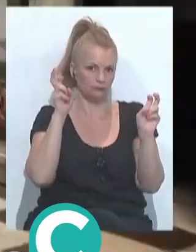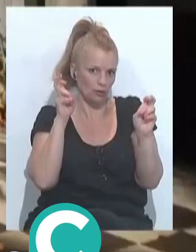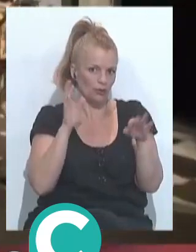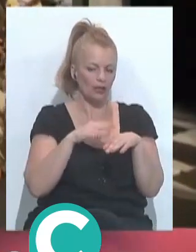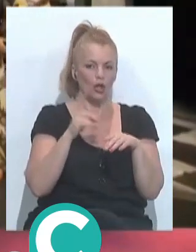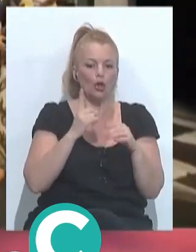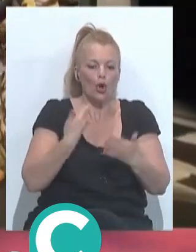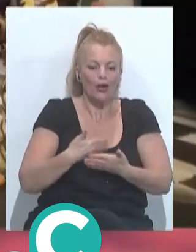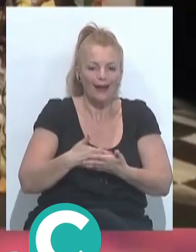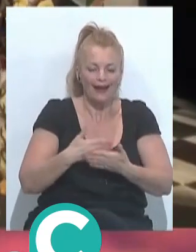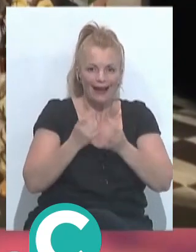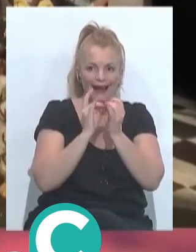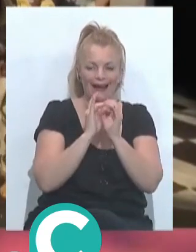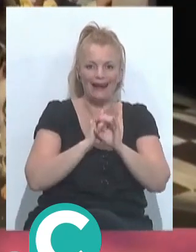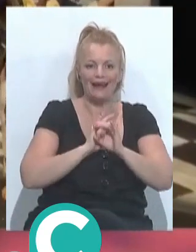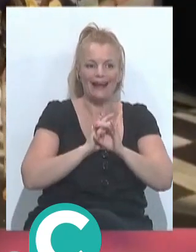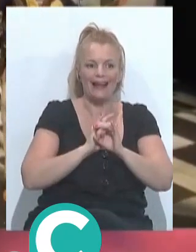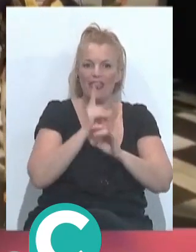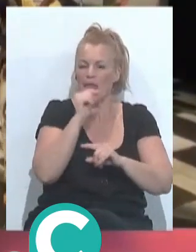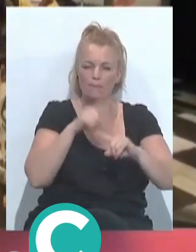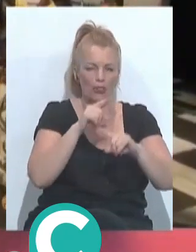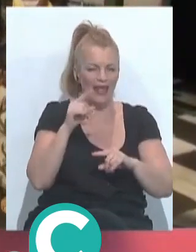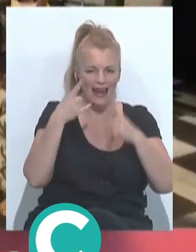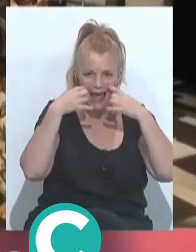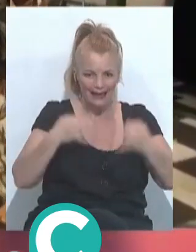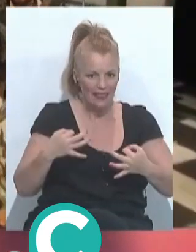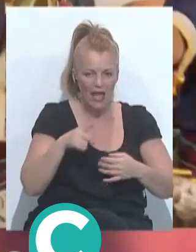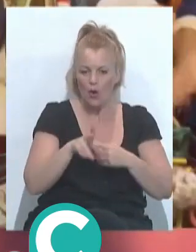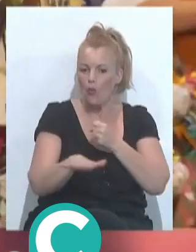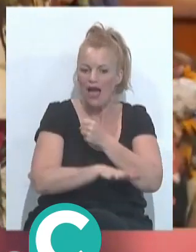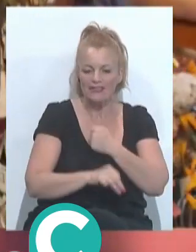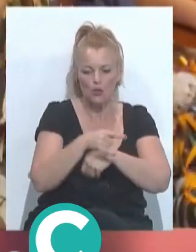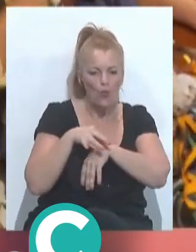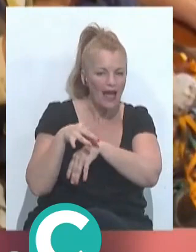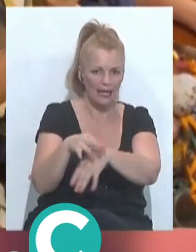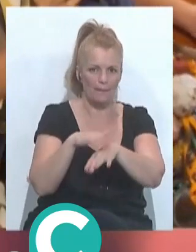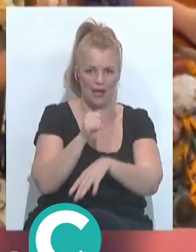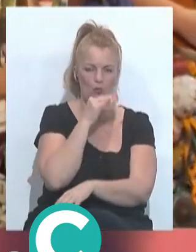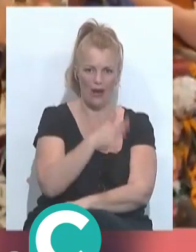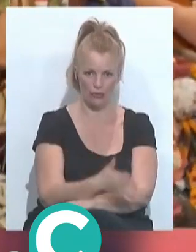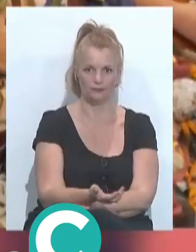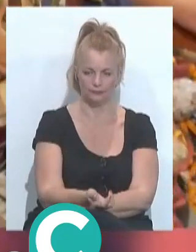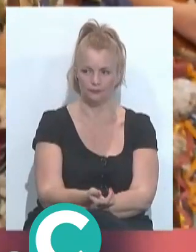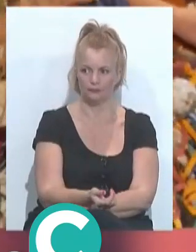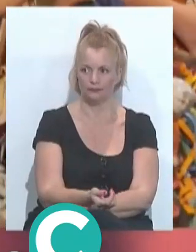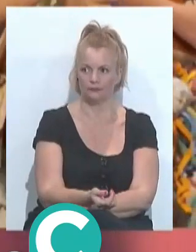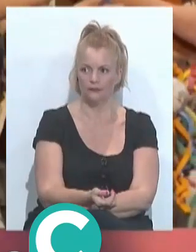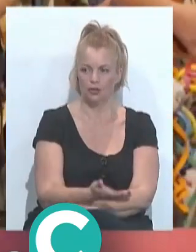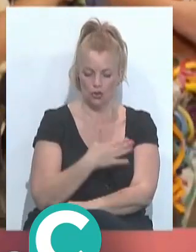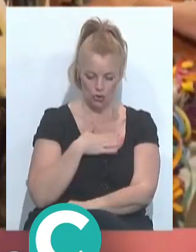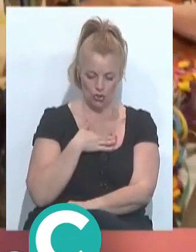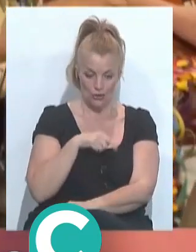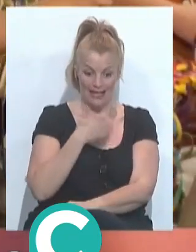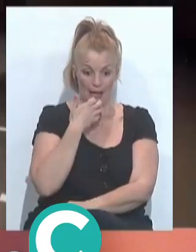no refleja al 100% la realidad, pero yo creo que es una base, una guía para el jurado, si yo, por ejemplo, el